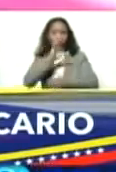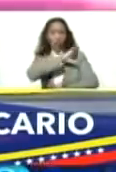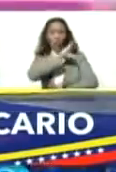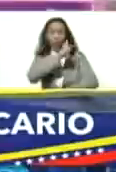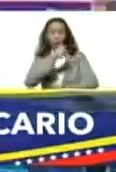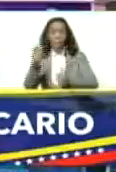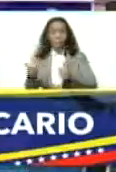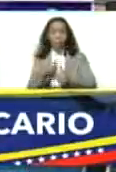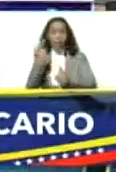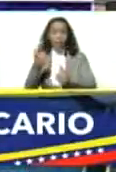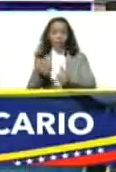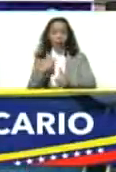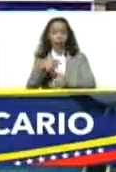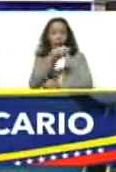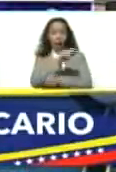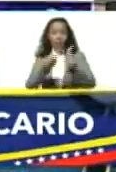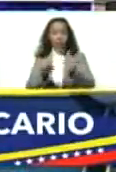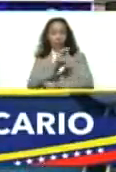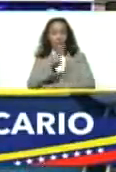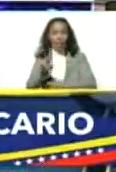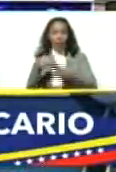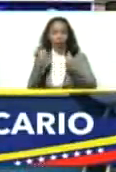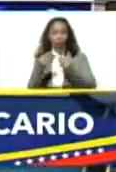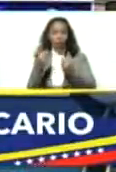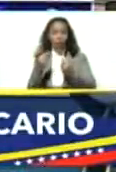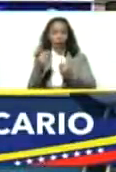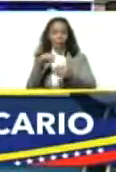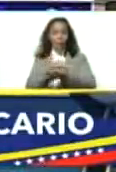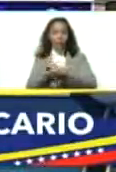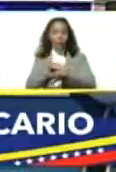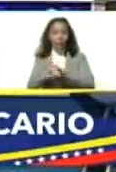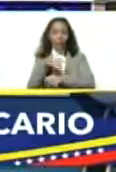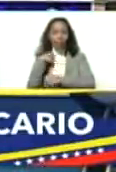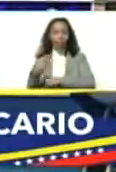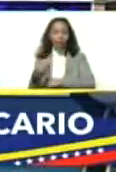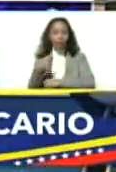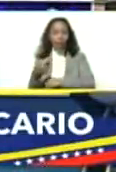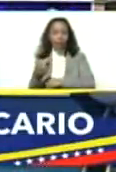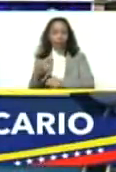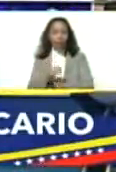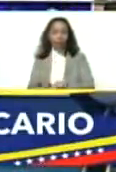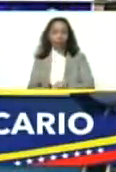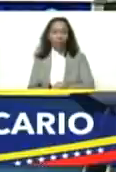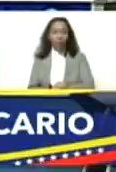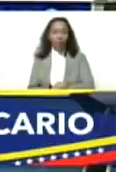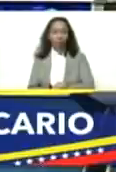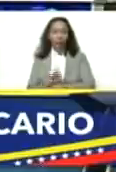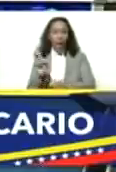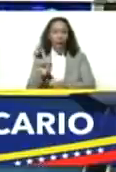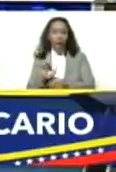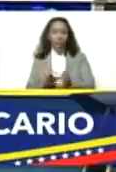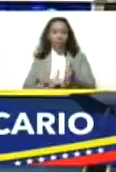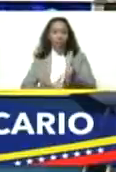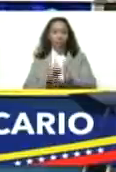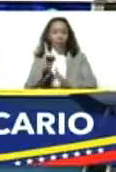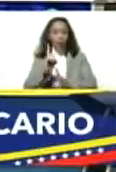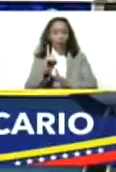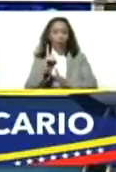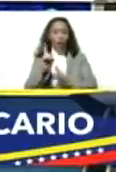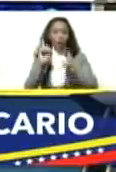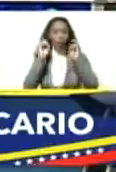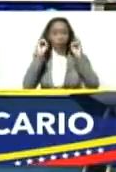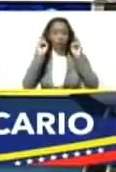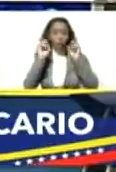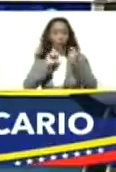principal, la vicepresidente de Economía y además ministra de Finanzas, bueno, ha desarrollado una ronda de